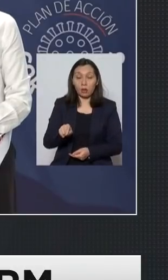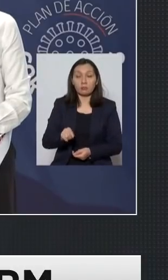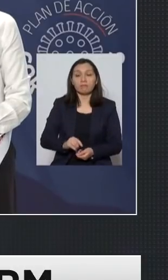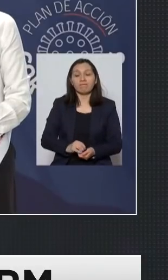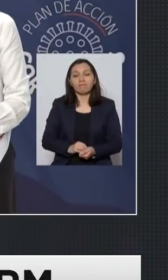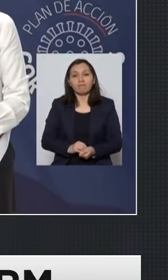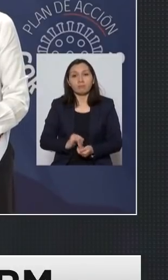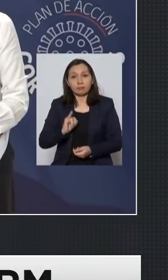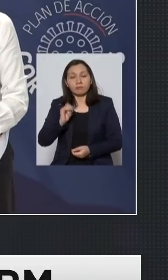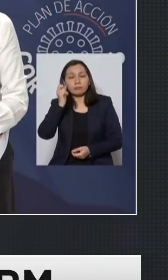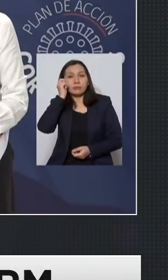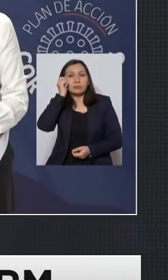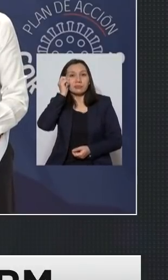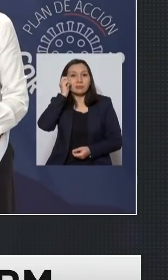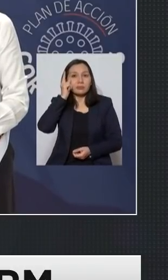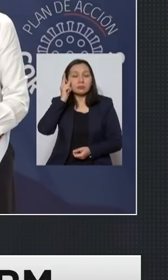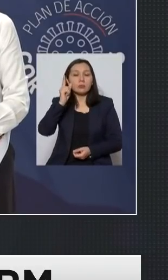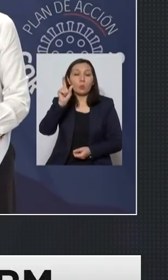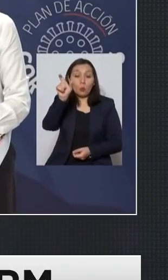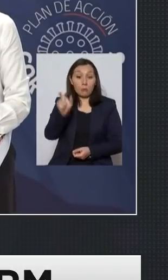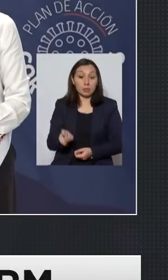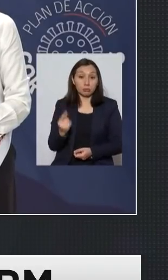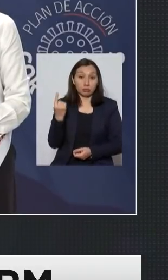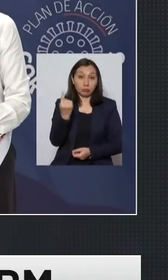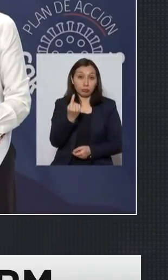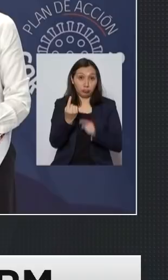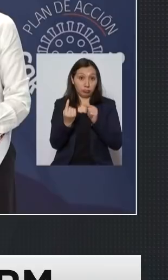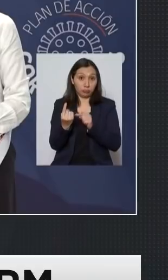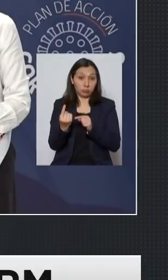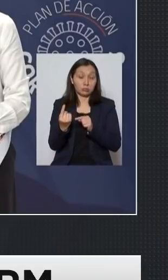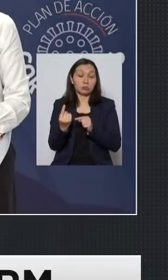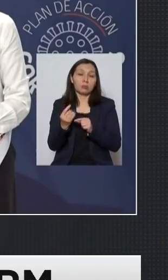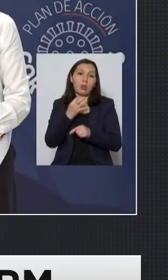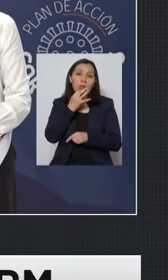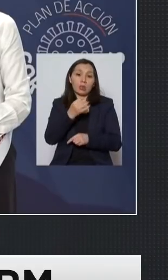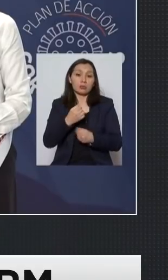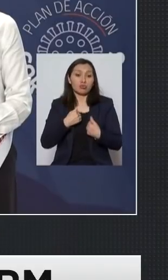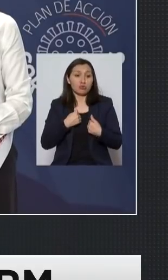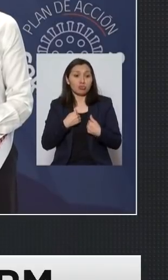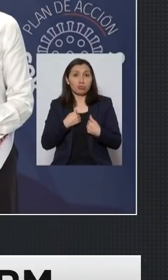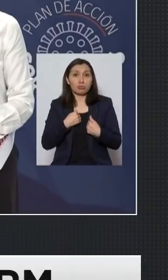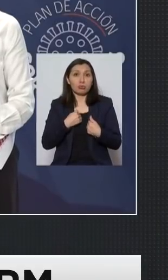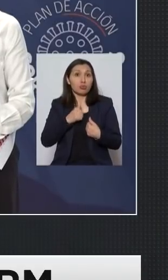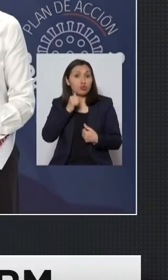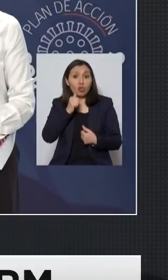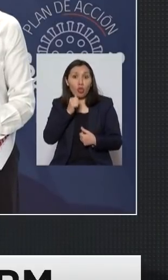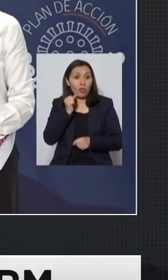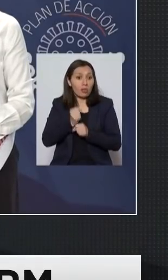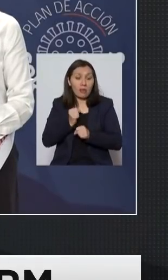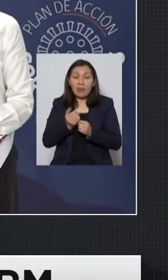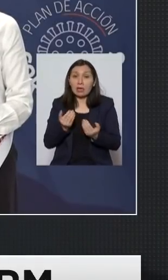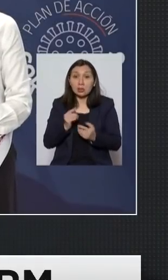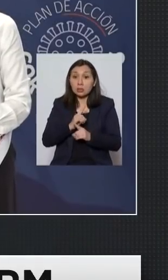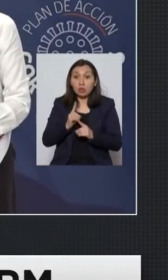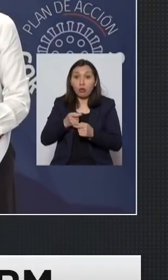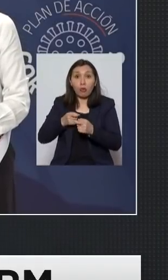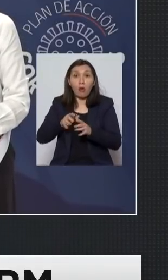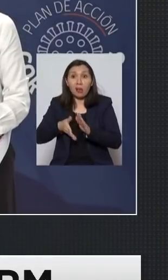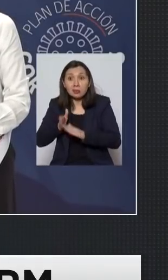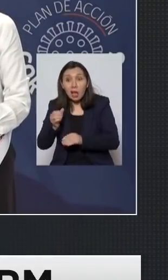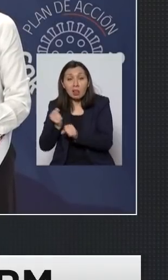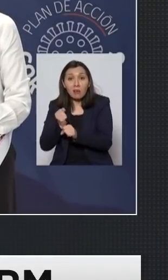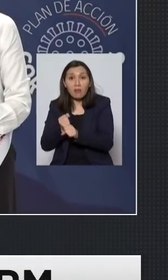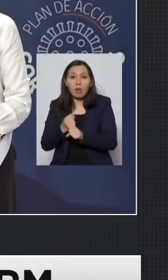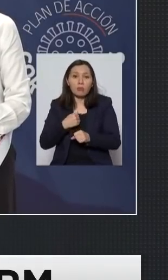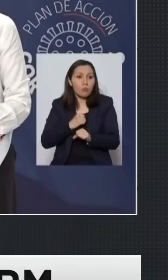es comprensible que una persona diga yo vivo del día y si no hago algo y hay que ir en apoyo de ella